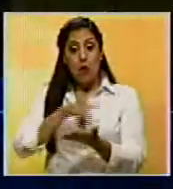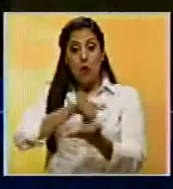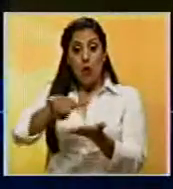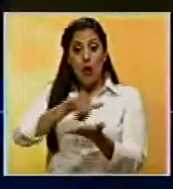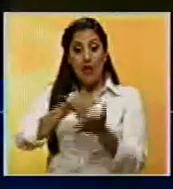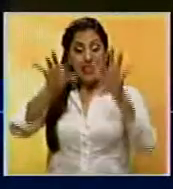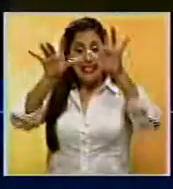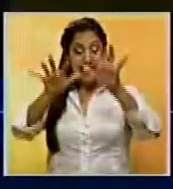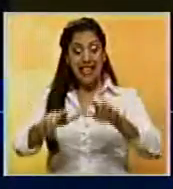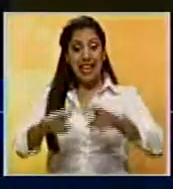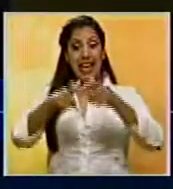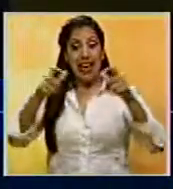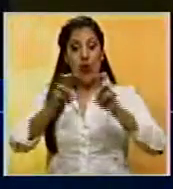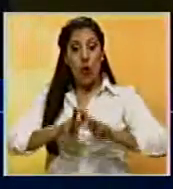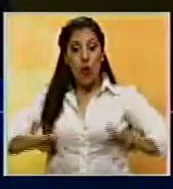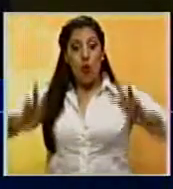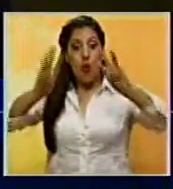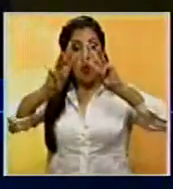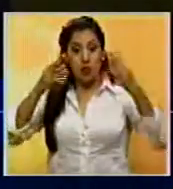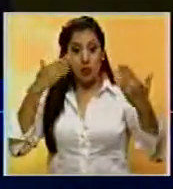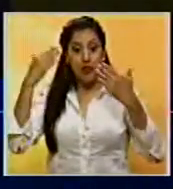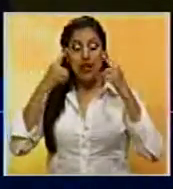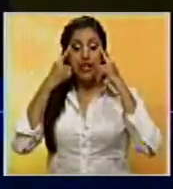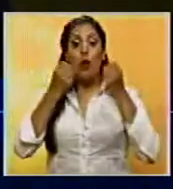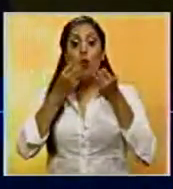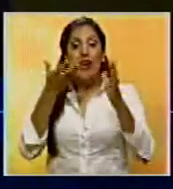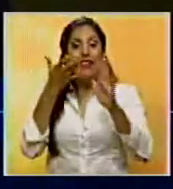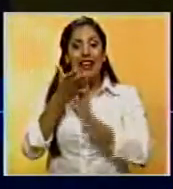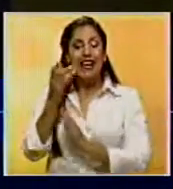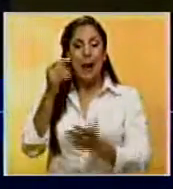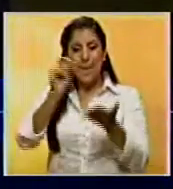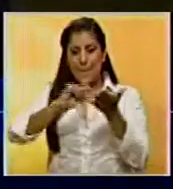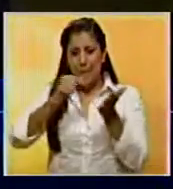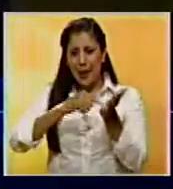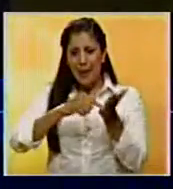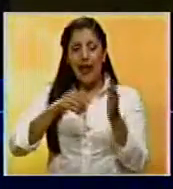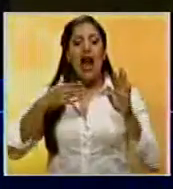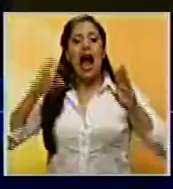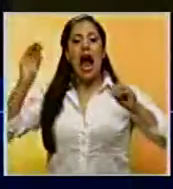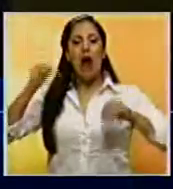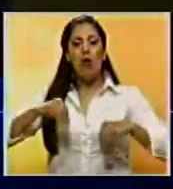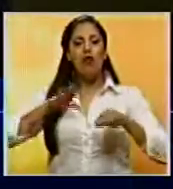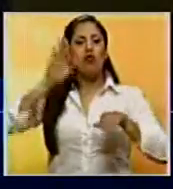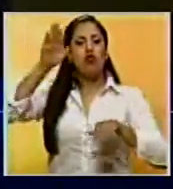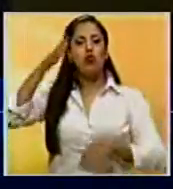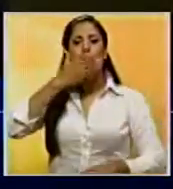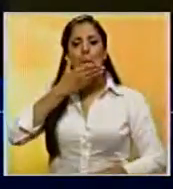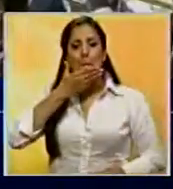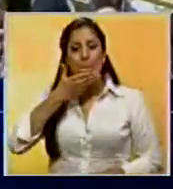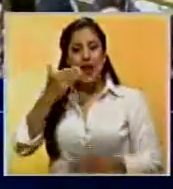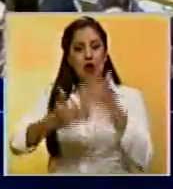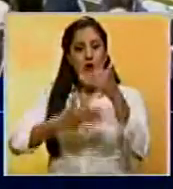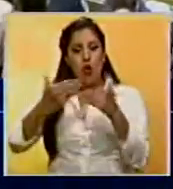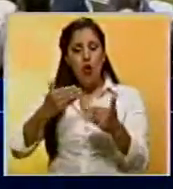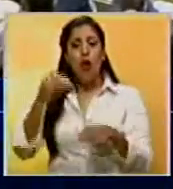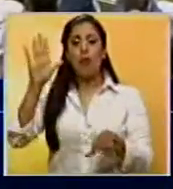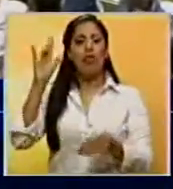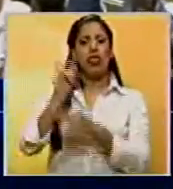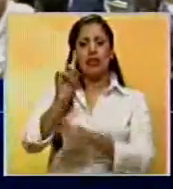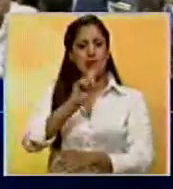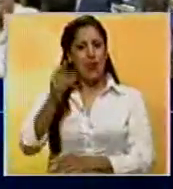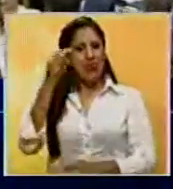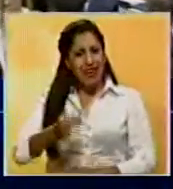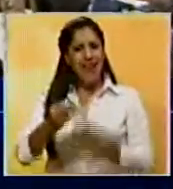York, el secretario general de la ONU, Ban Ki-moon, aseguró que este documento es un pacto con el futuro que debe ser mucho más que promesas.